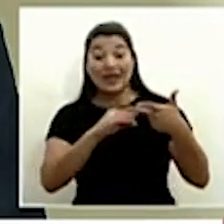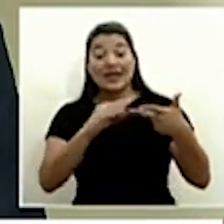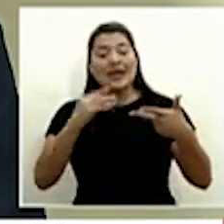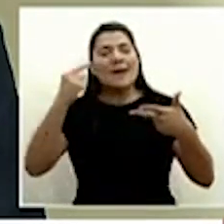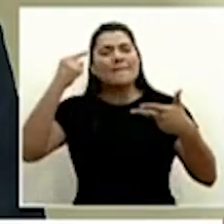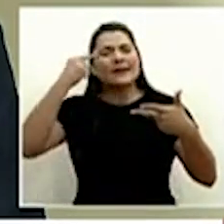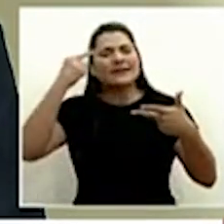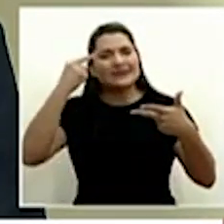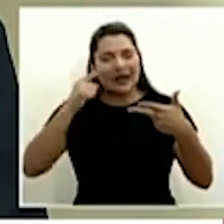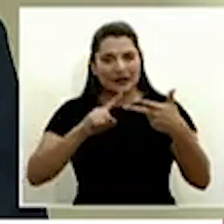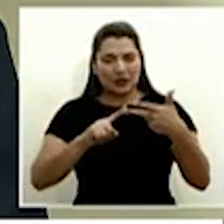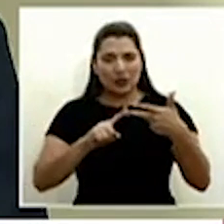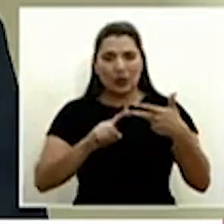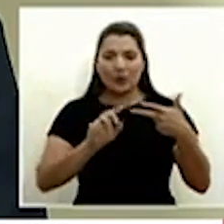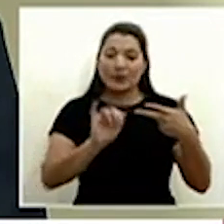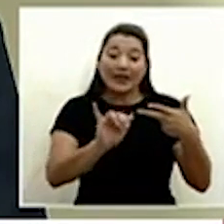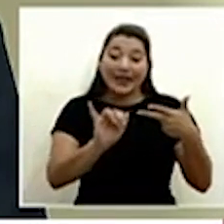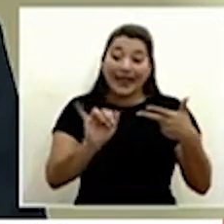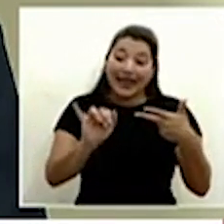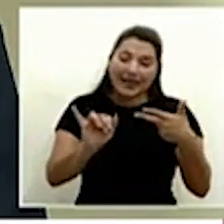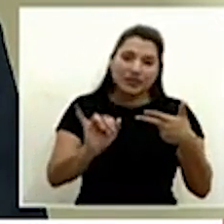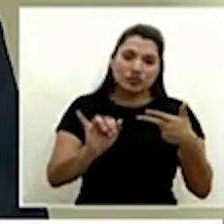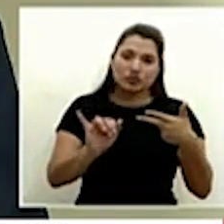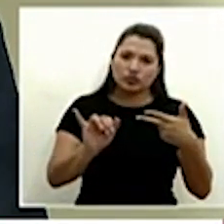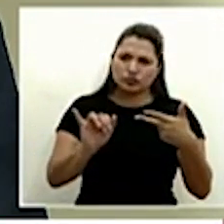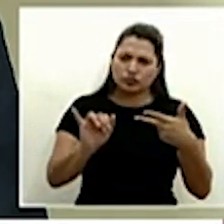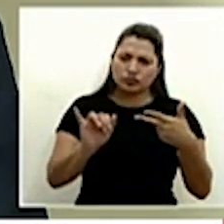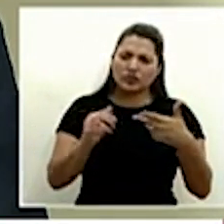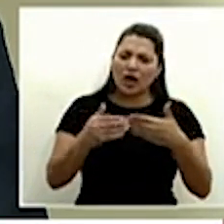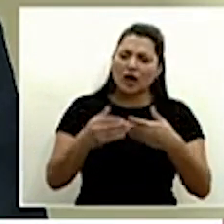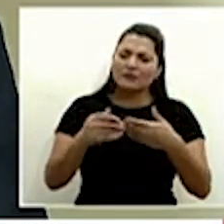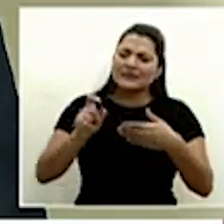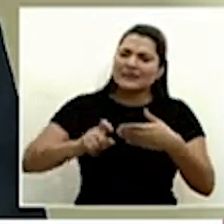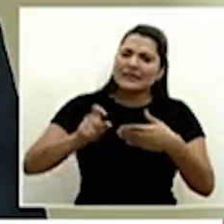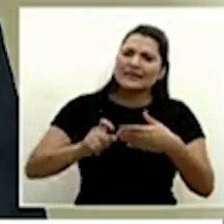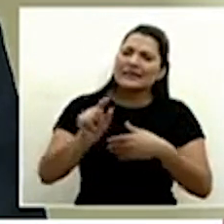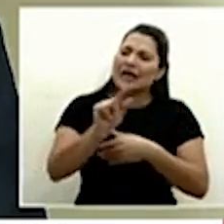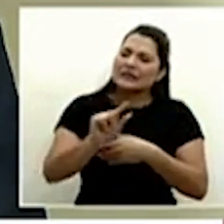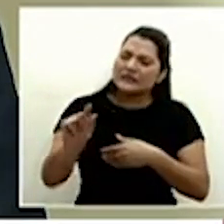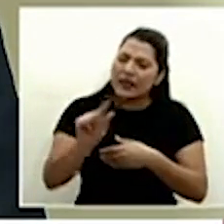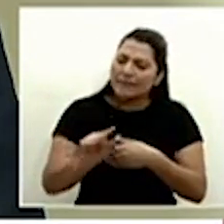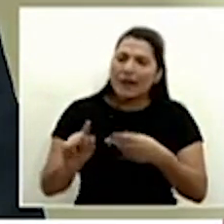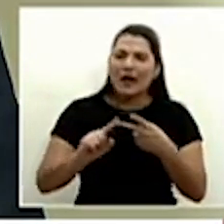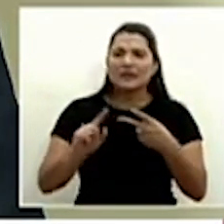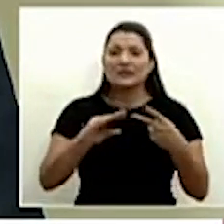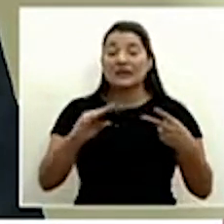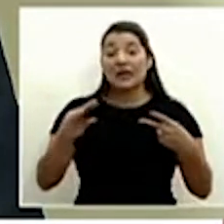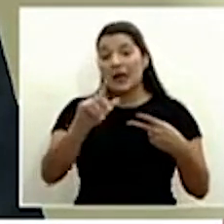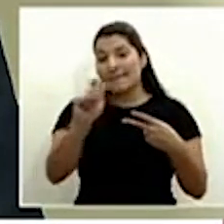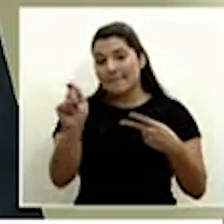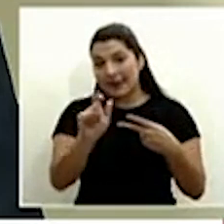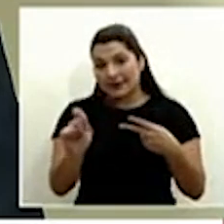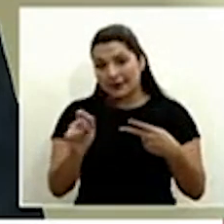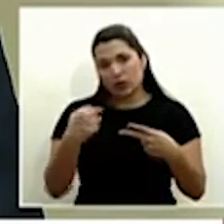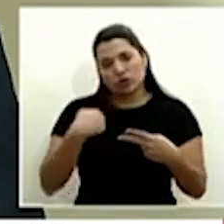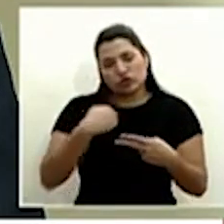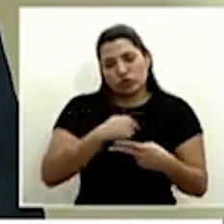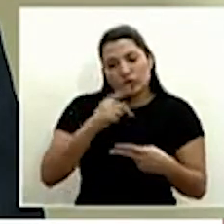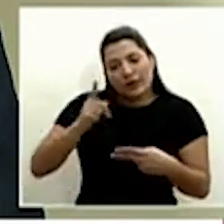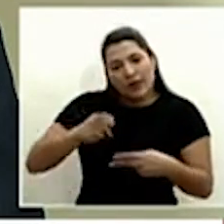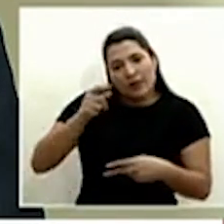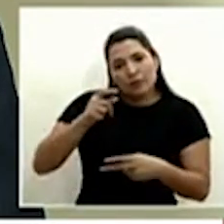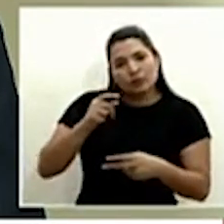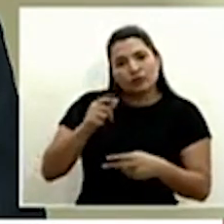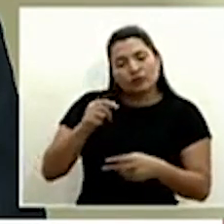semanas y probablemente meses ya tenemos que prever que los oficiales nuestros tengan procesos de descanso